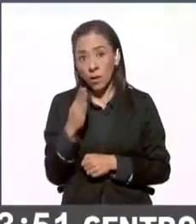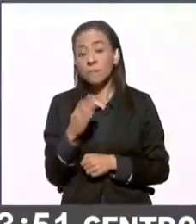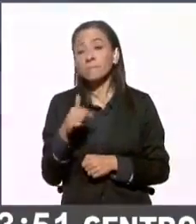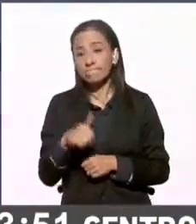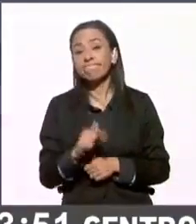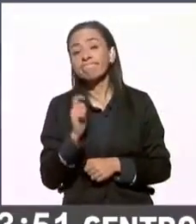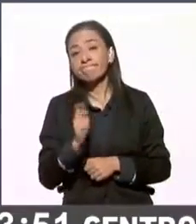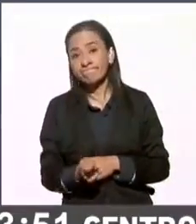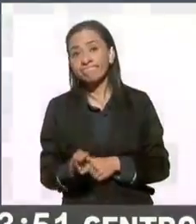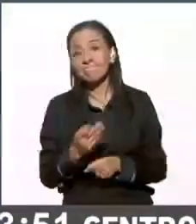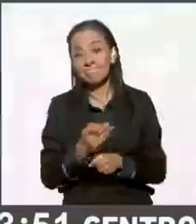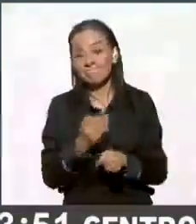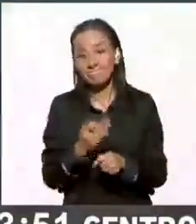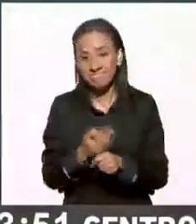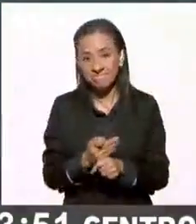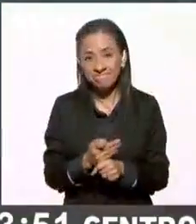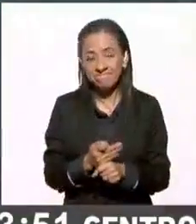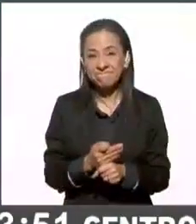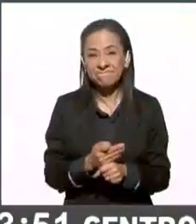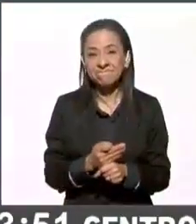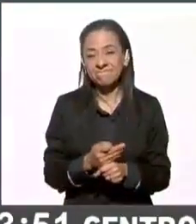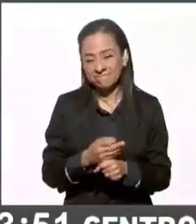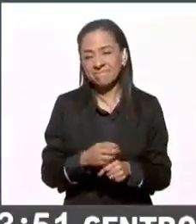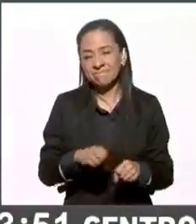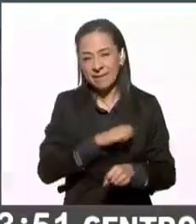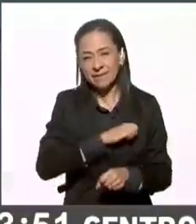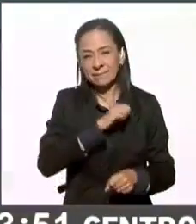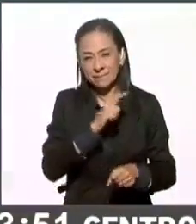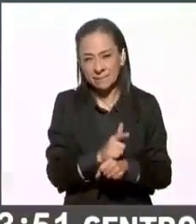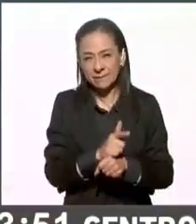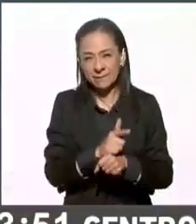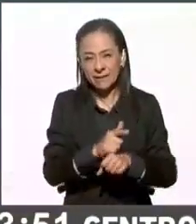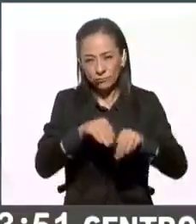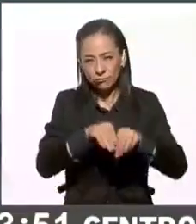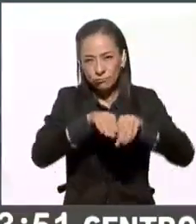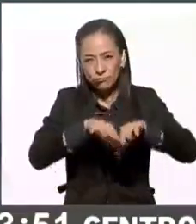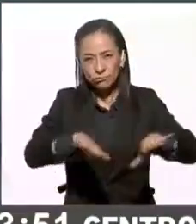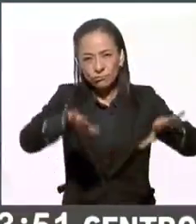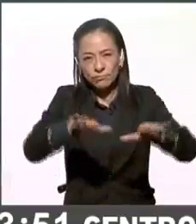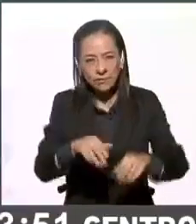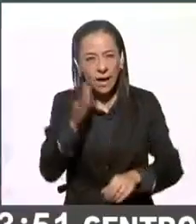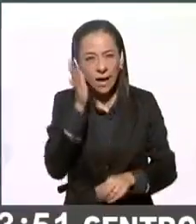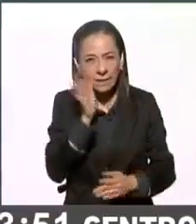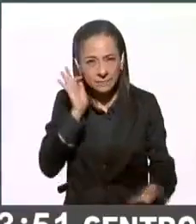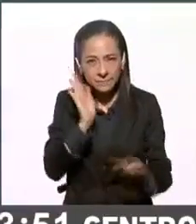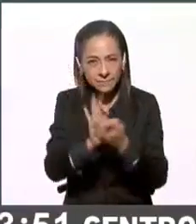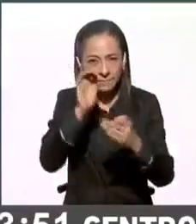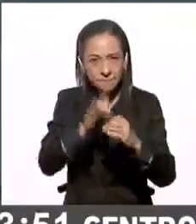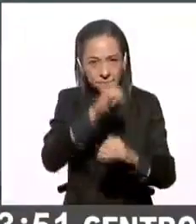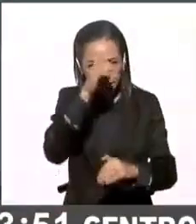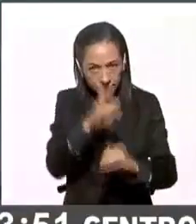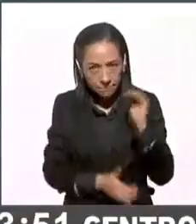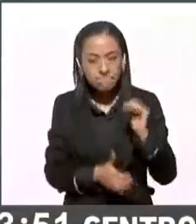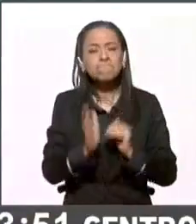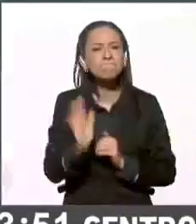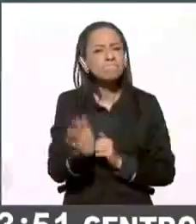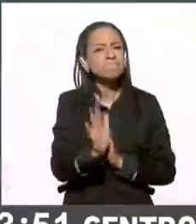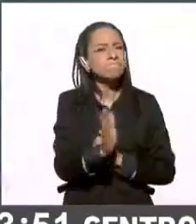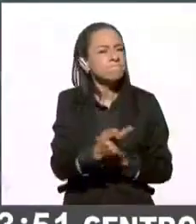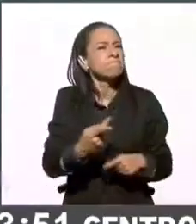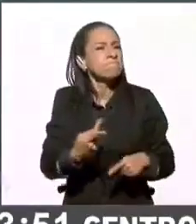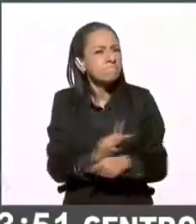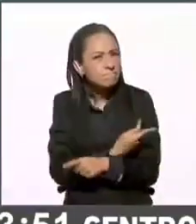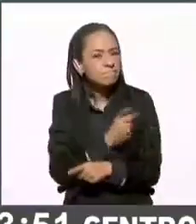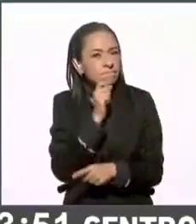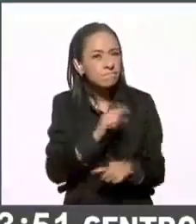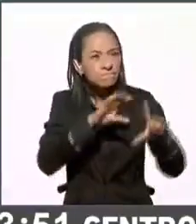final de este espacio de esta transmisión especial pues ya pudimos tener en cuenta todo lo que está ocurriendo